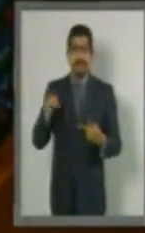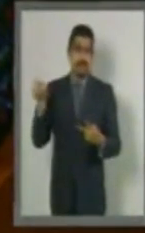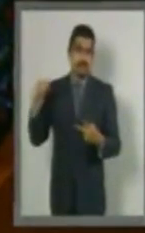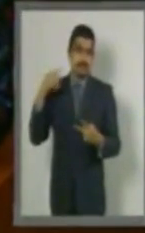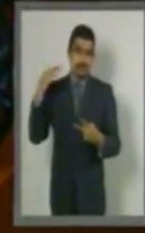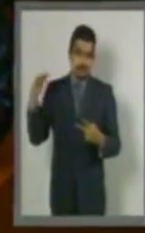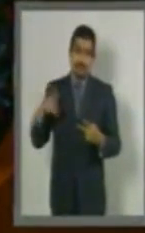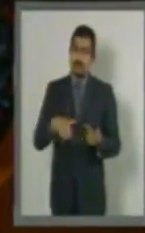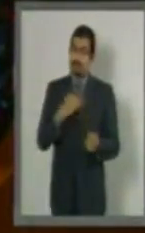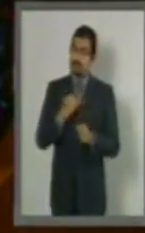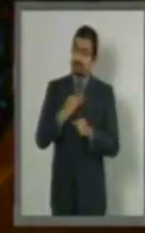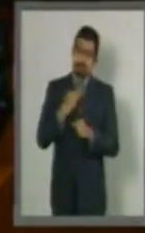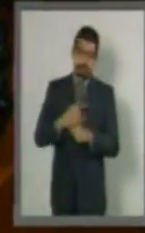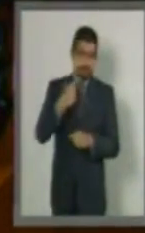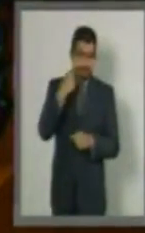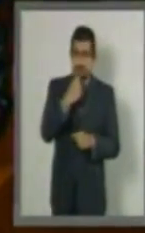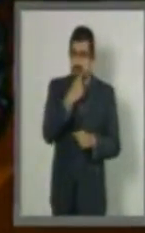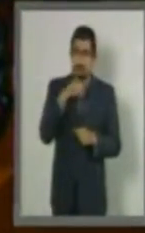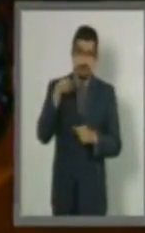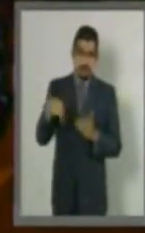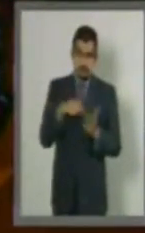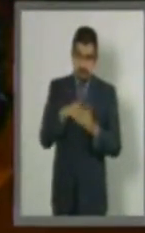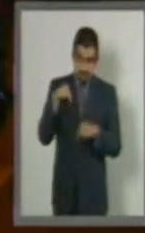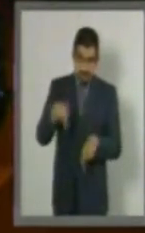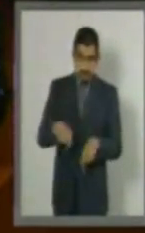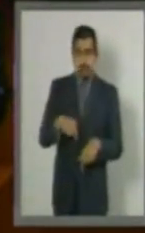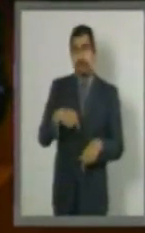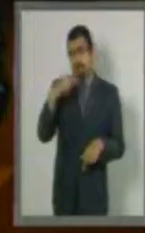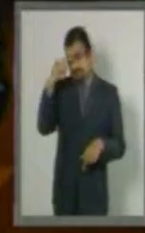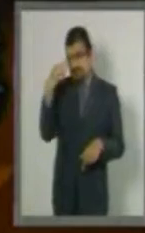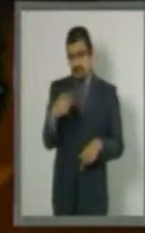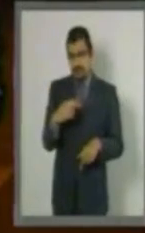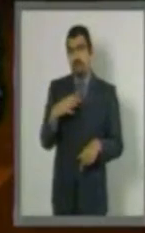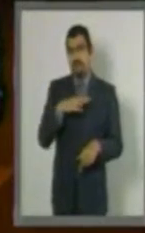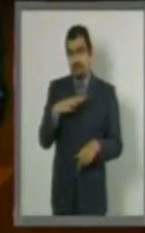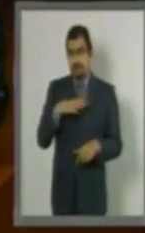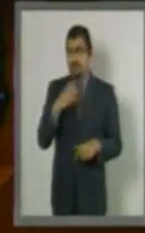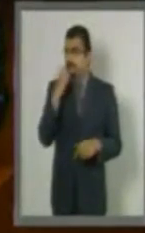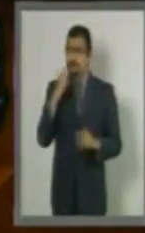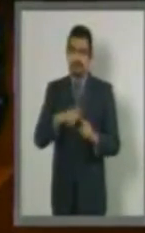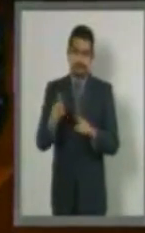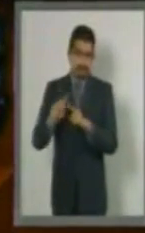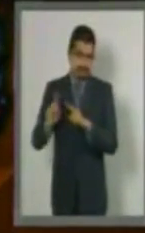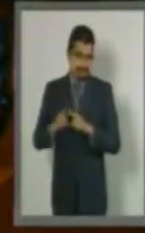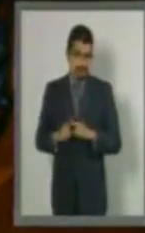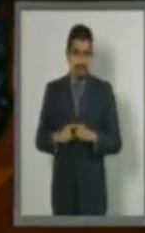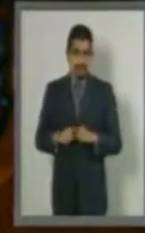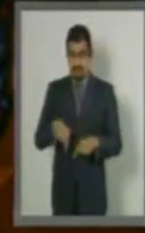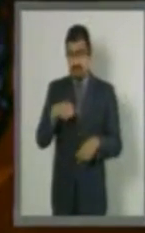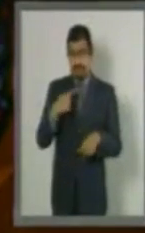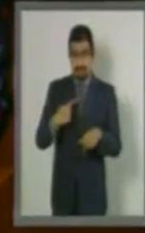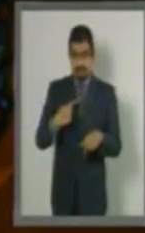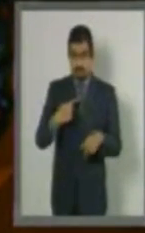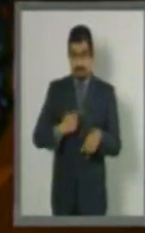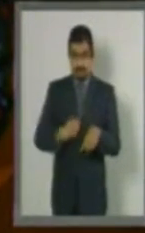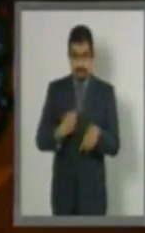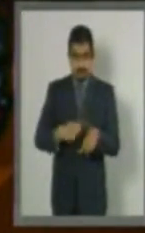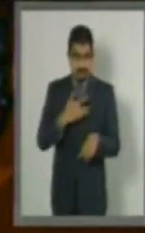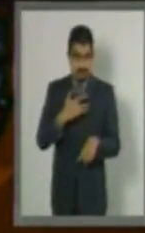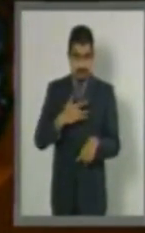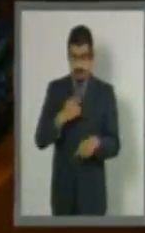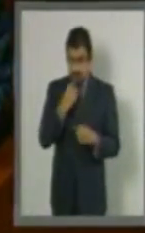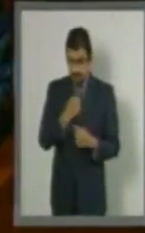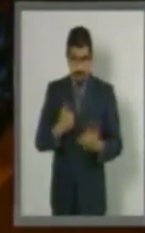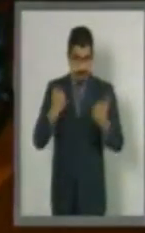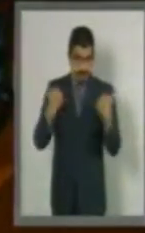problemática que está presente en la población escolar. Las muertes por enfermedades cardiovasculares en niños y